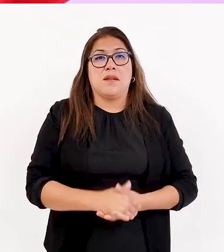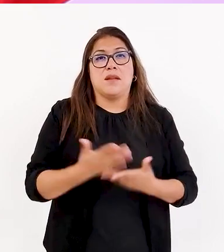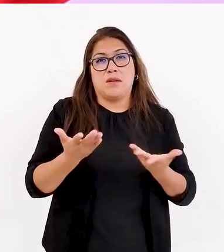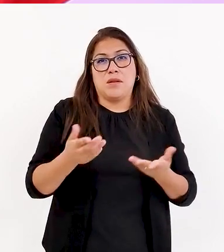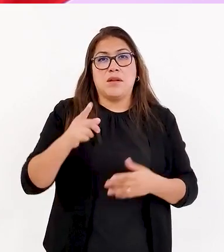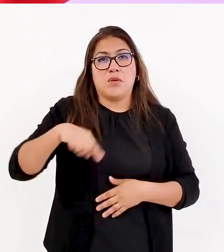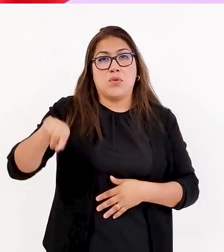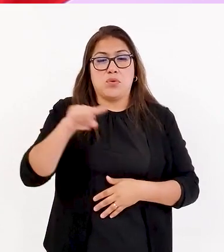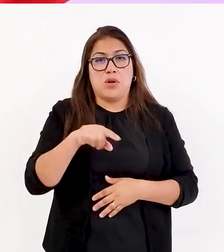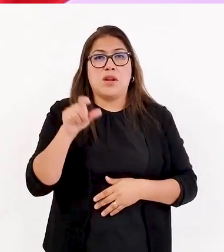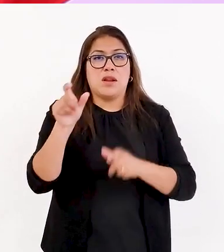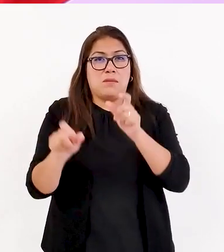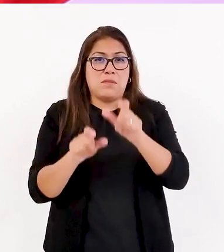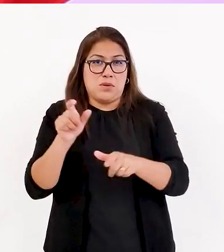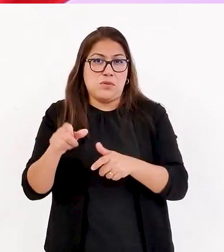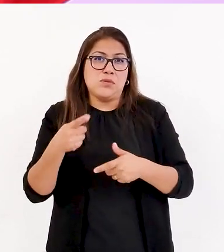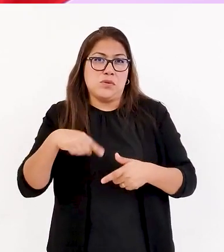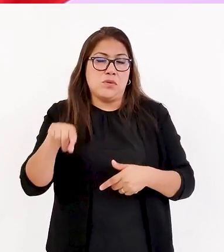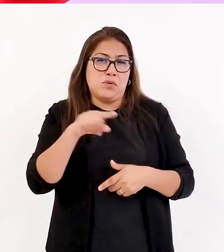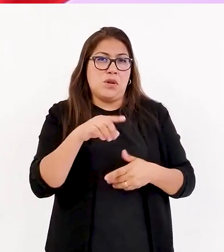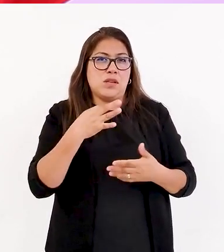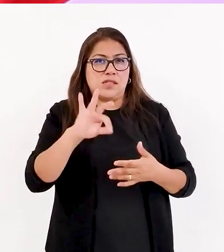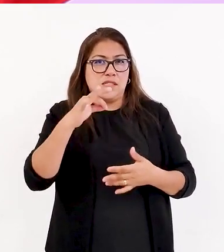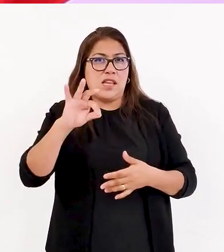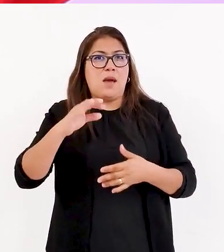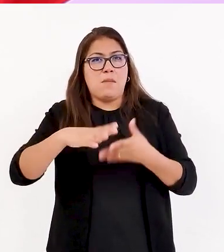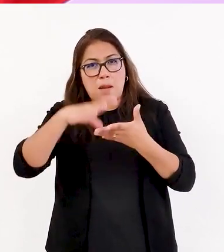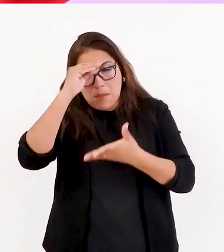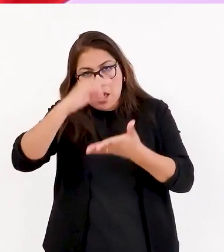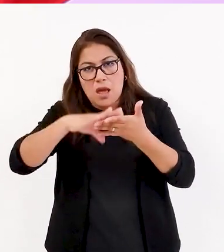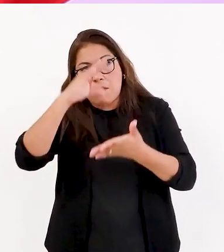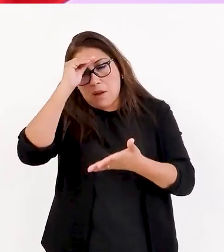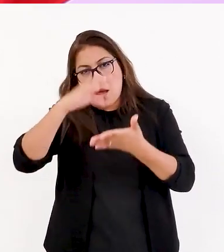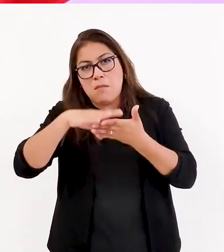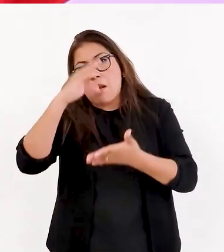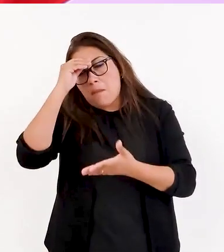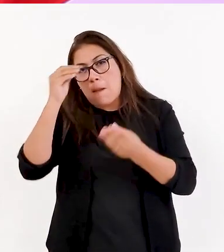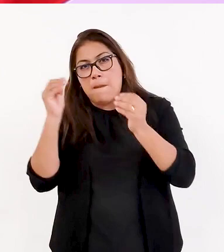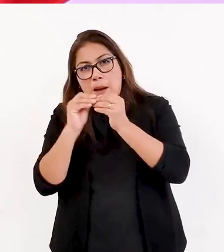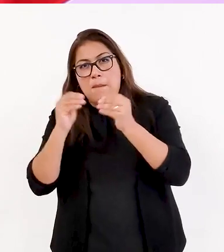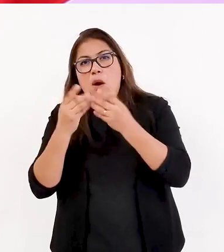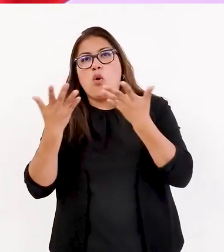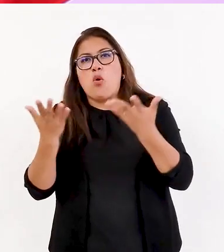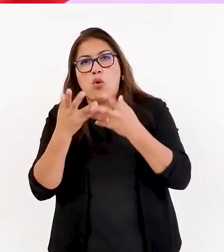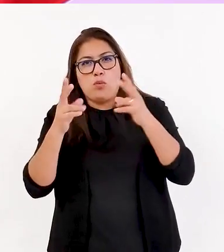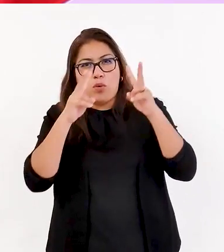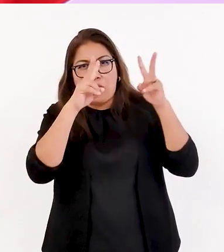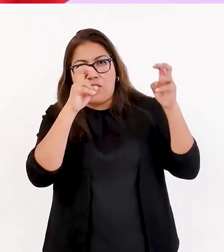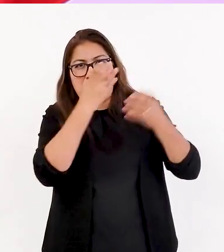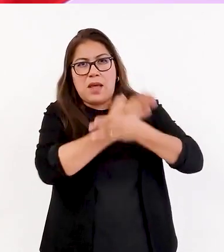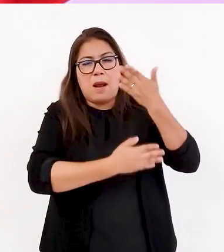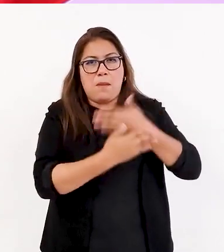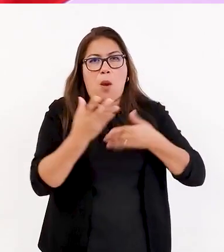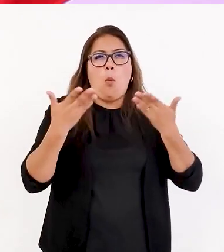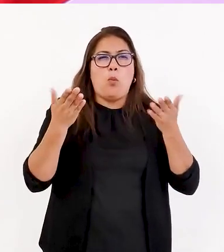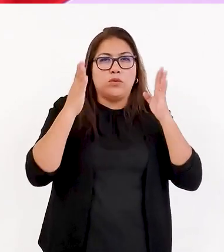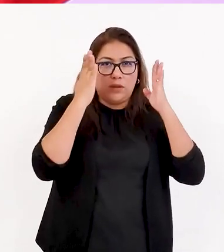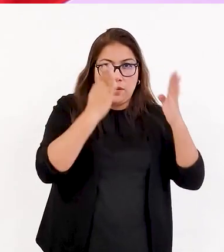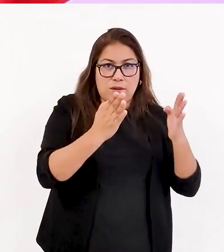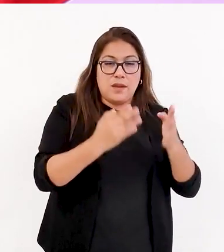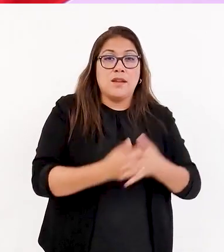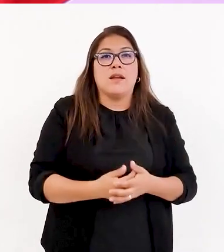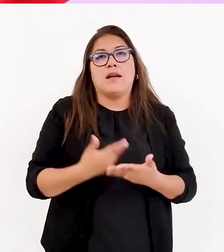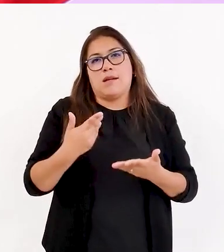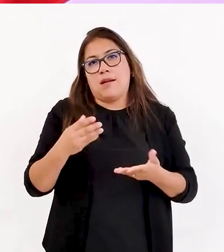son personas que se están incluso capacitando permanentemente en cómo abordar el tema de discapacidad, ¿no? Entonces, esa,